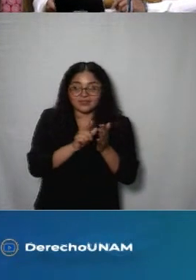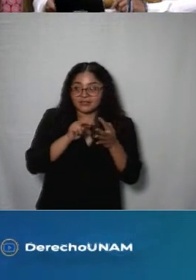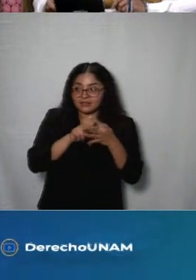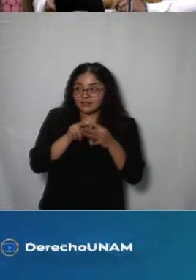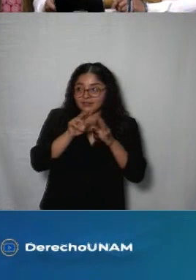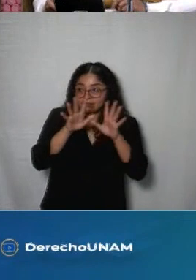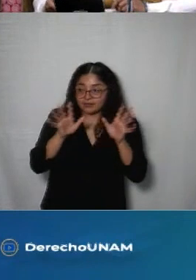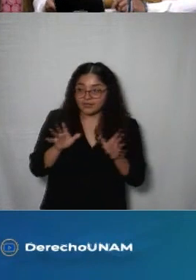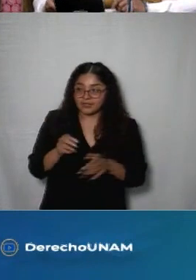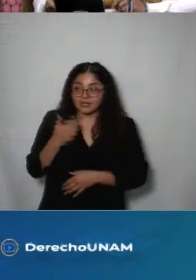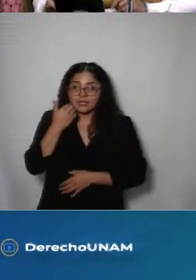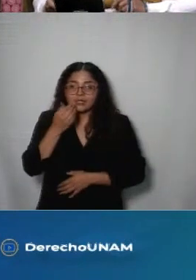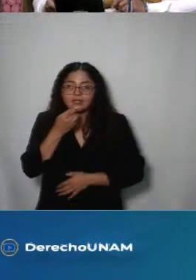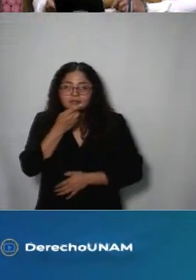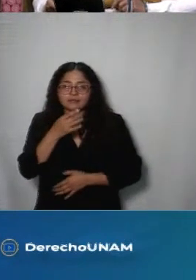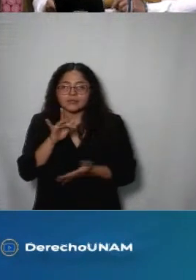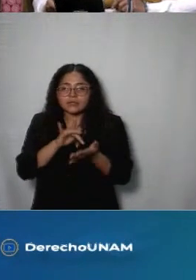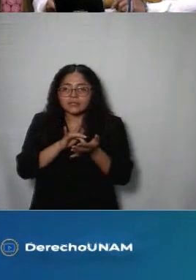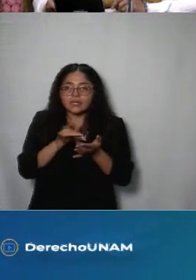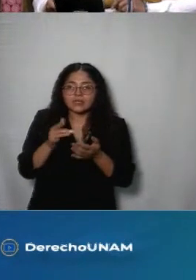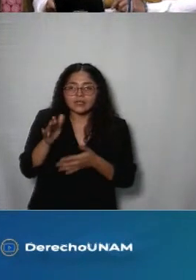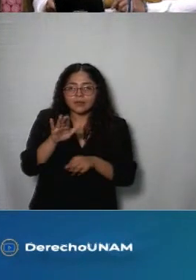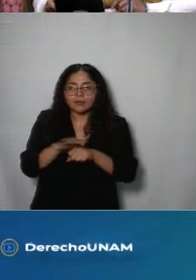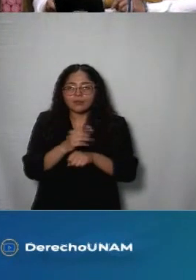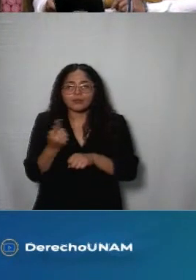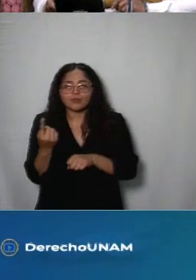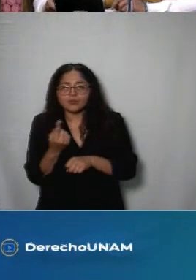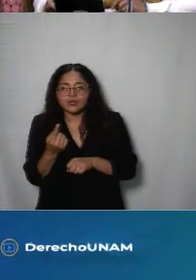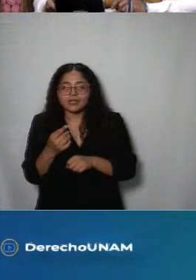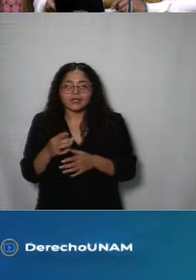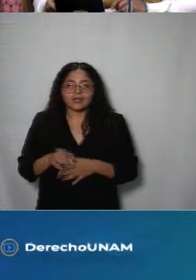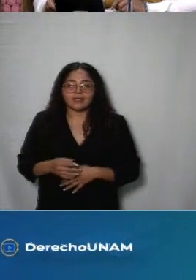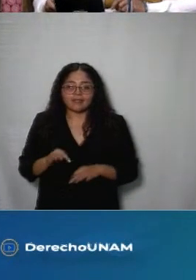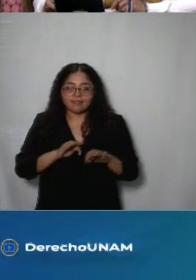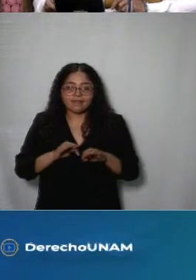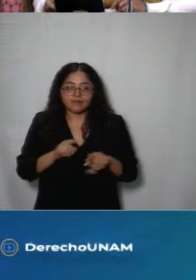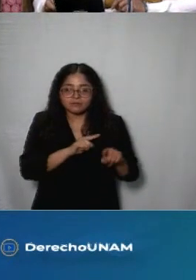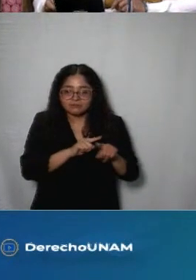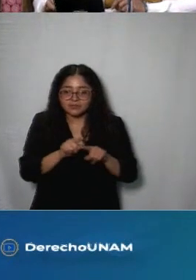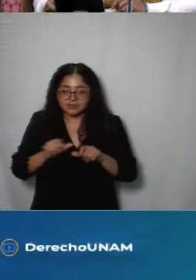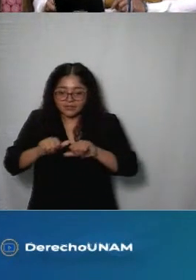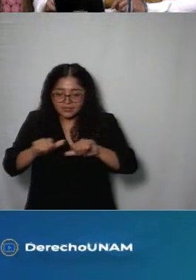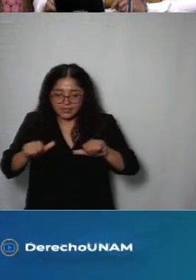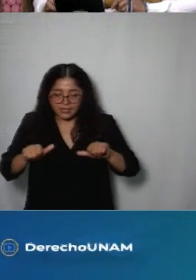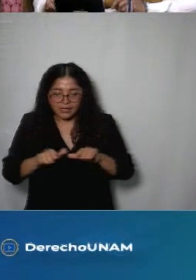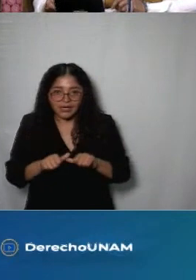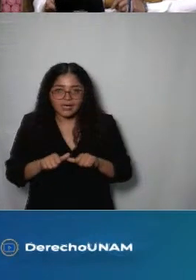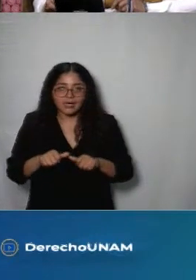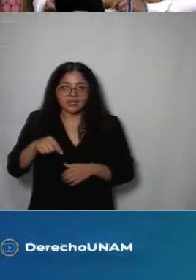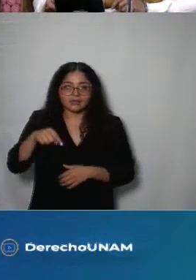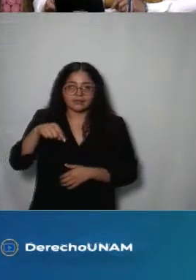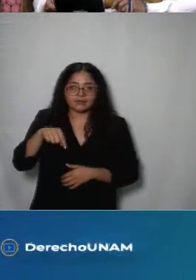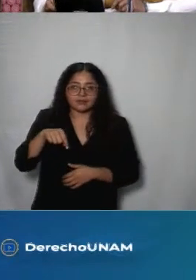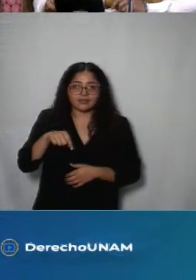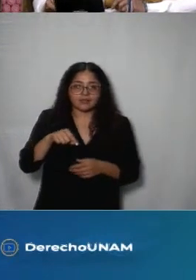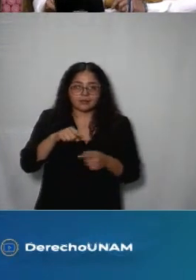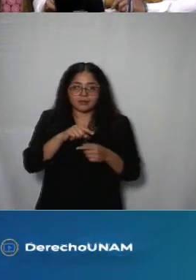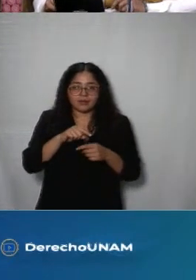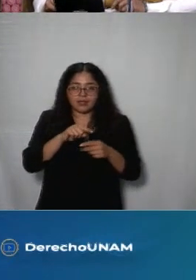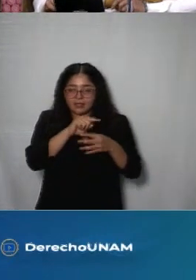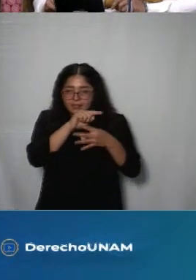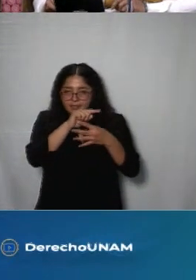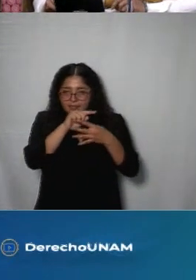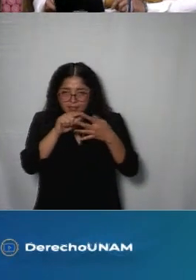agradecer el trabajo de monitoreo de redacción de revisión de edición y diseño a Zulema Oviedo Soledad